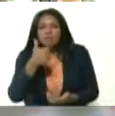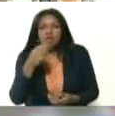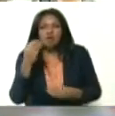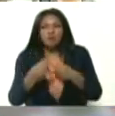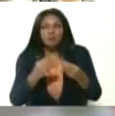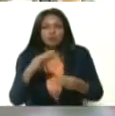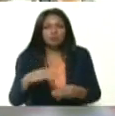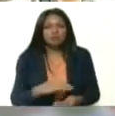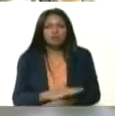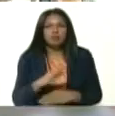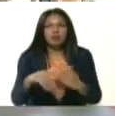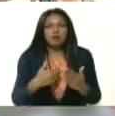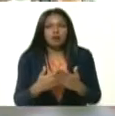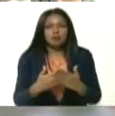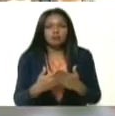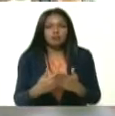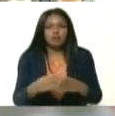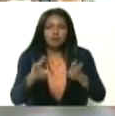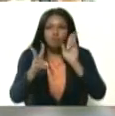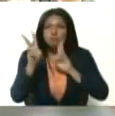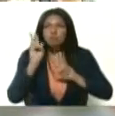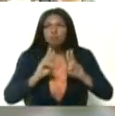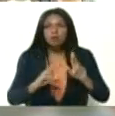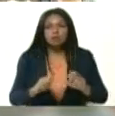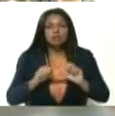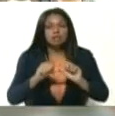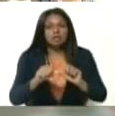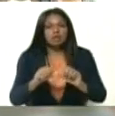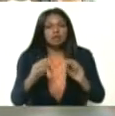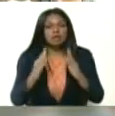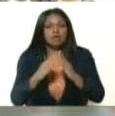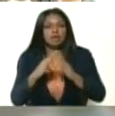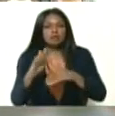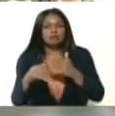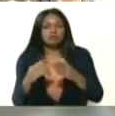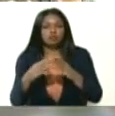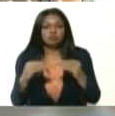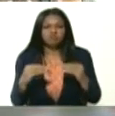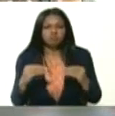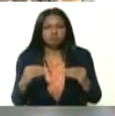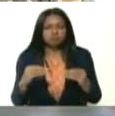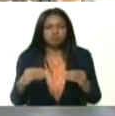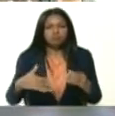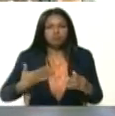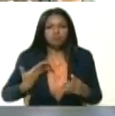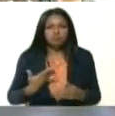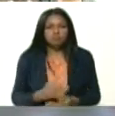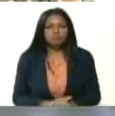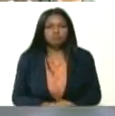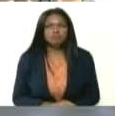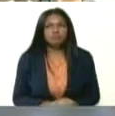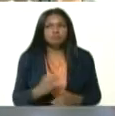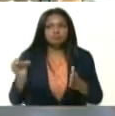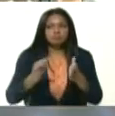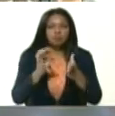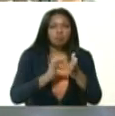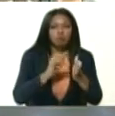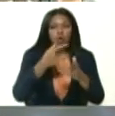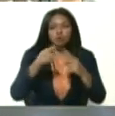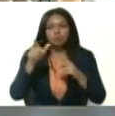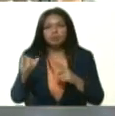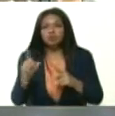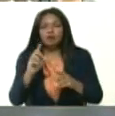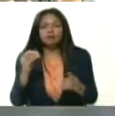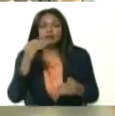hasta que lo curemos. Que es mejor que esté en la casa con toda la posibilidad de contagiar o que lo